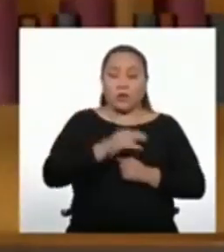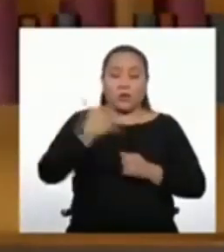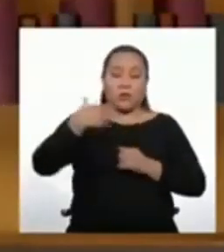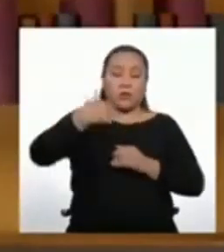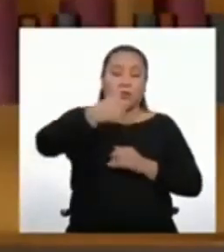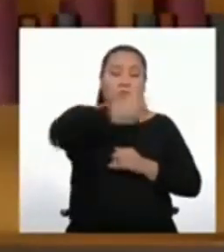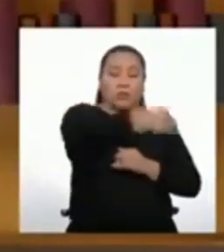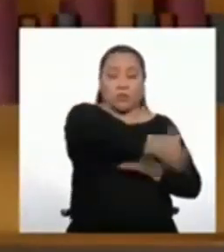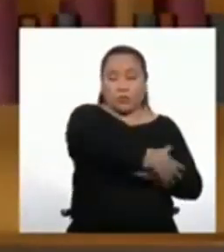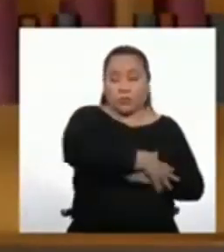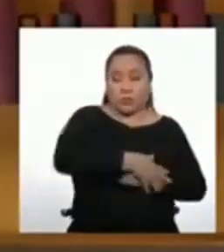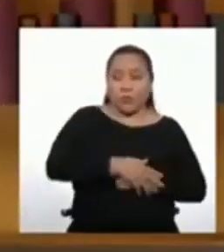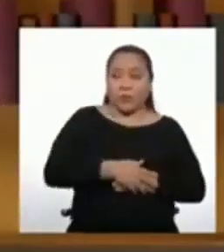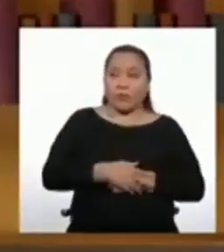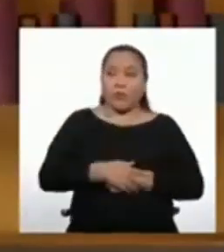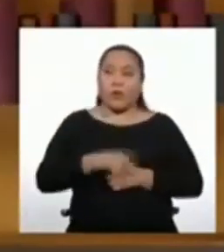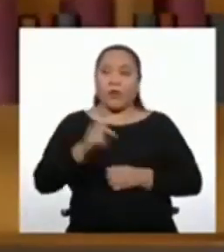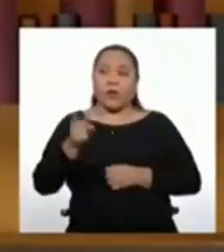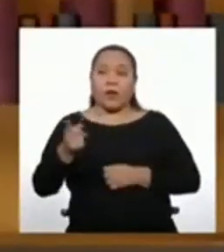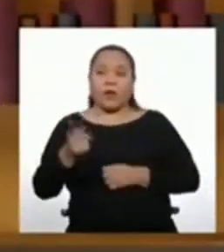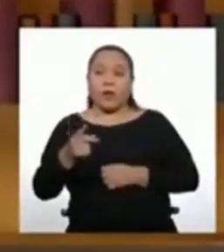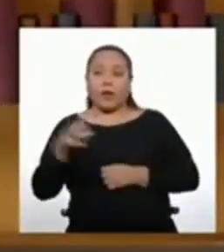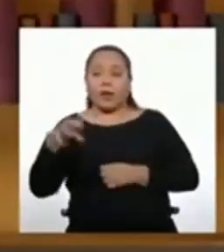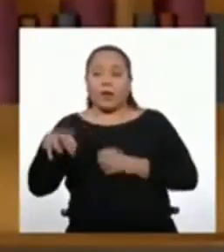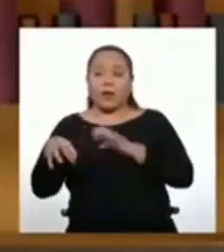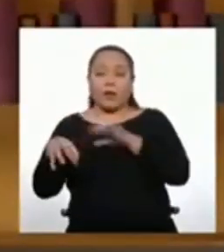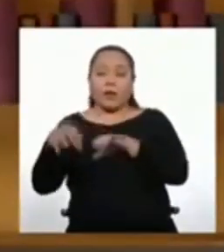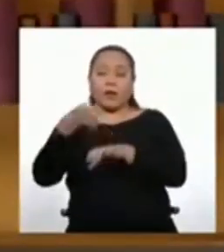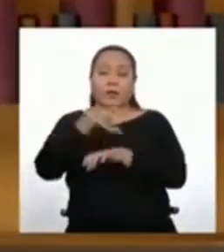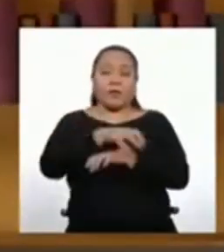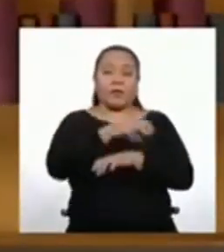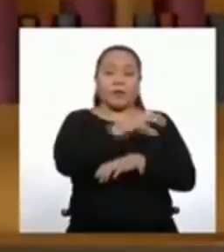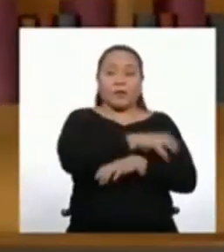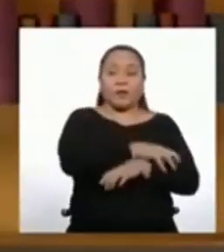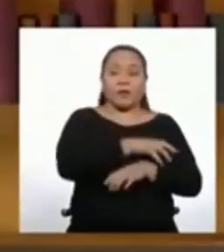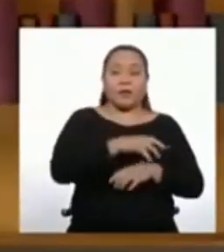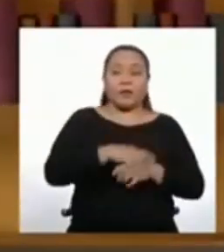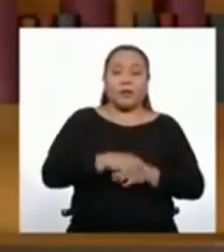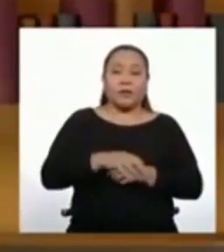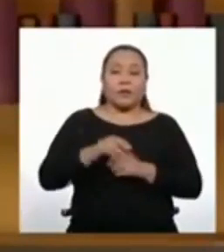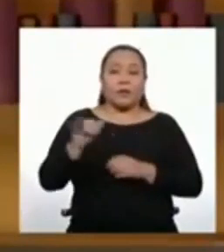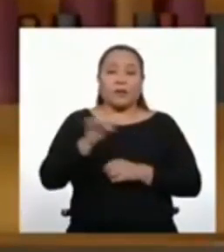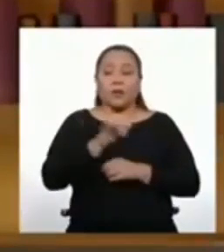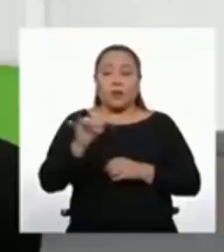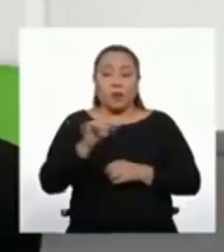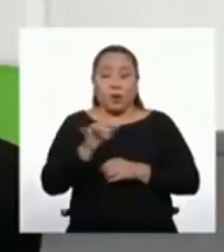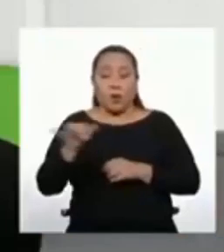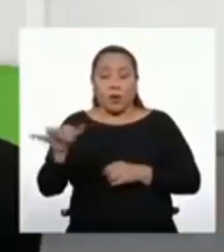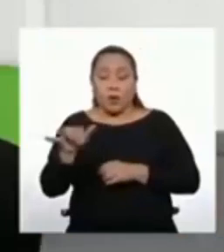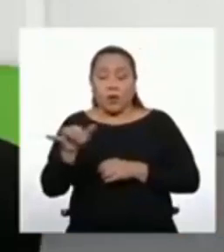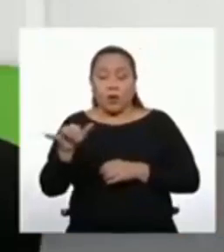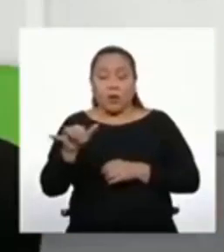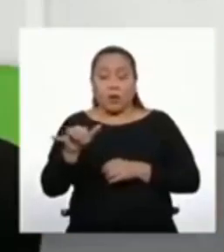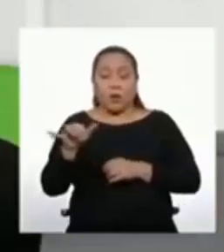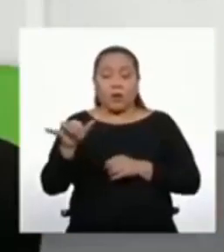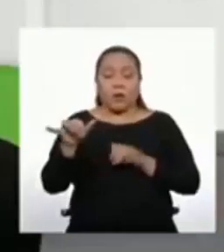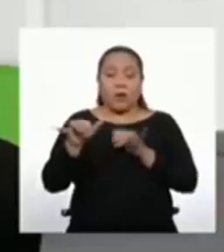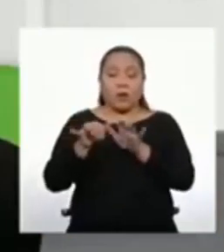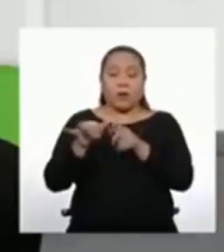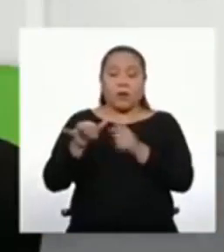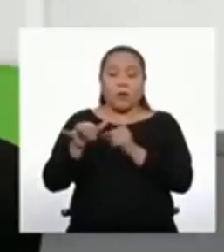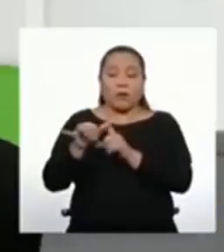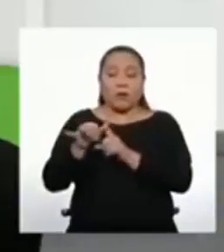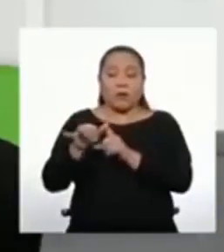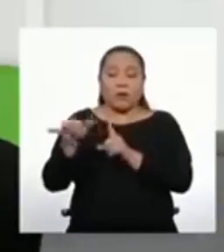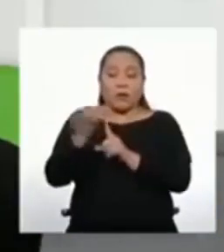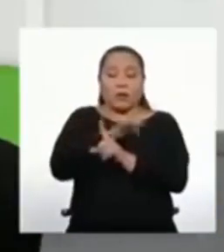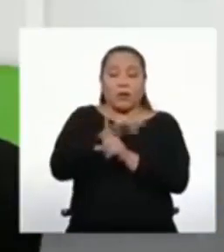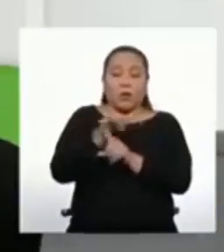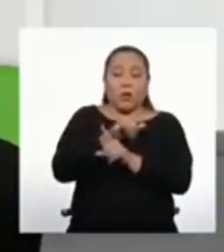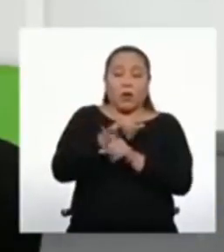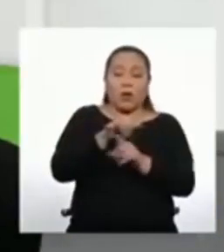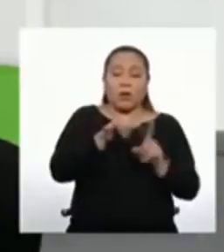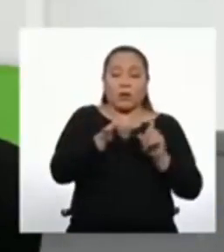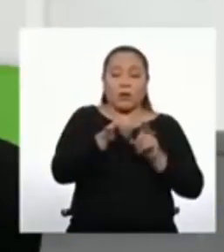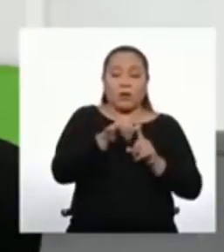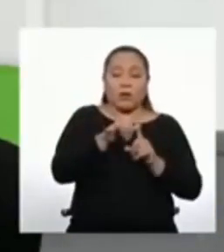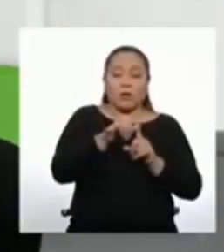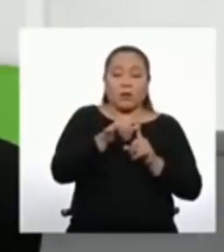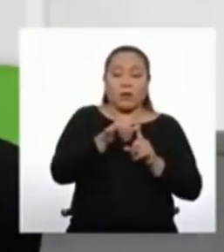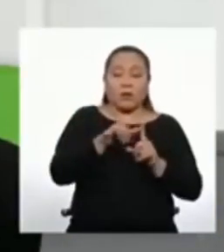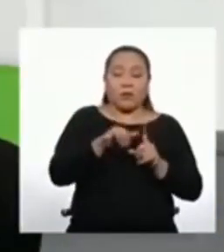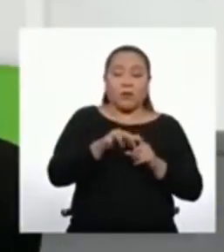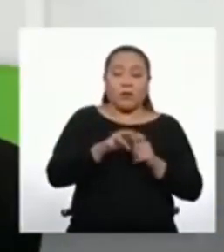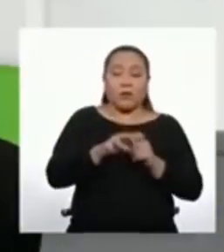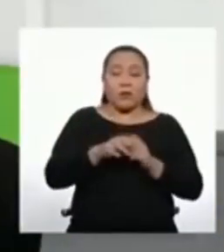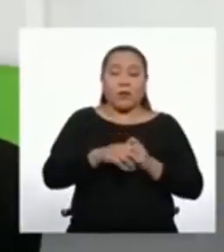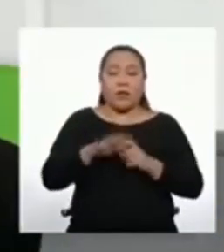sucesivamente. ¿Cada número es igual al anterior de manera constante? ¿Qué creen ustedes? ¿Existe una